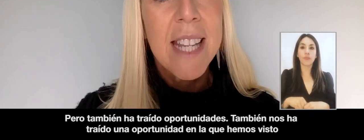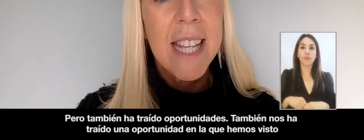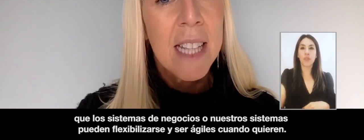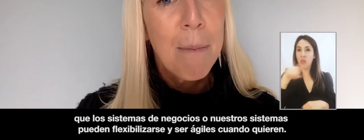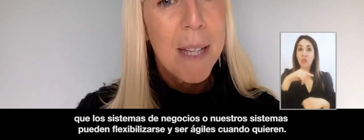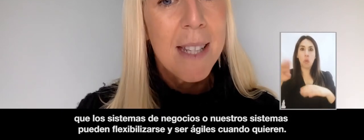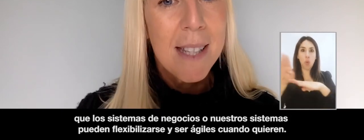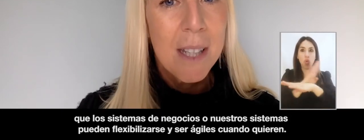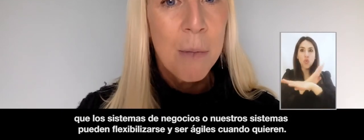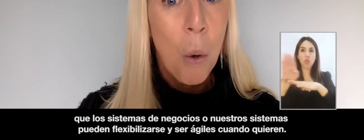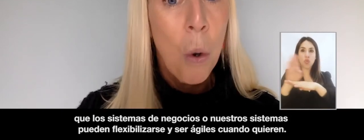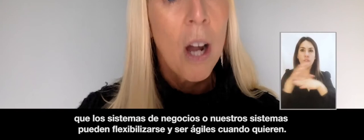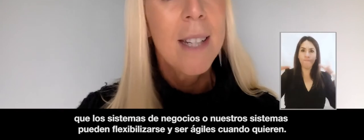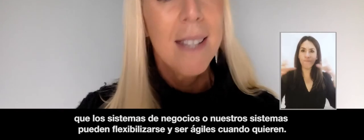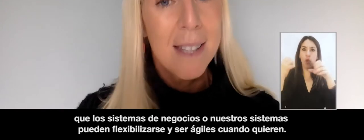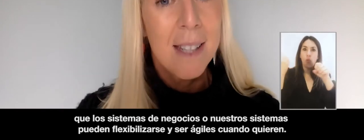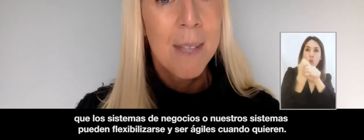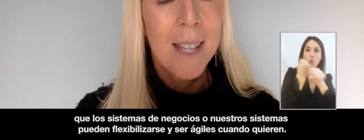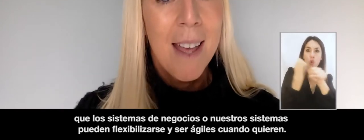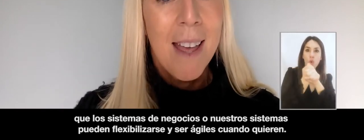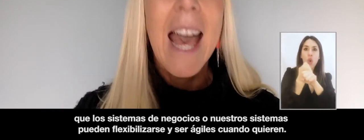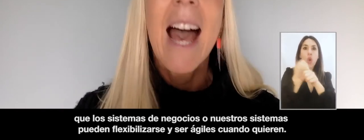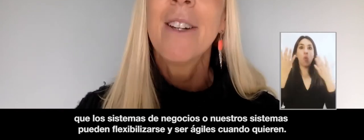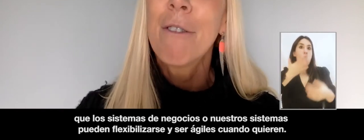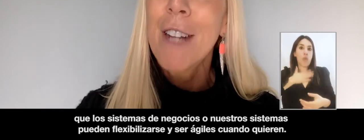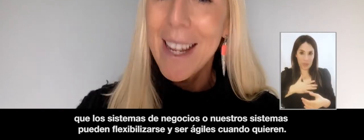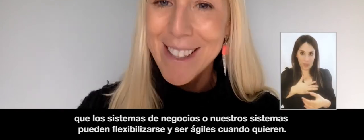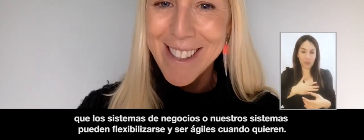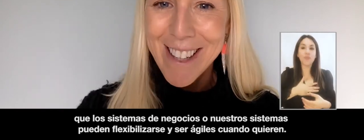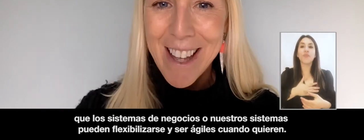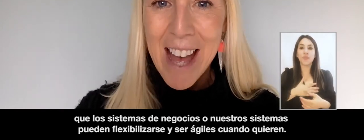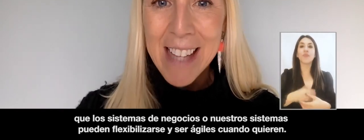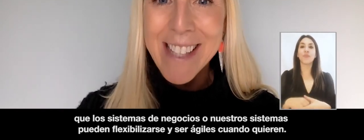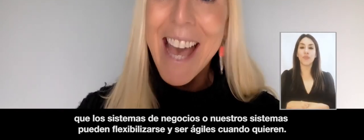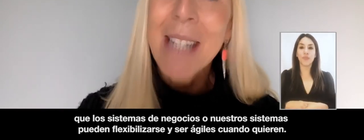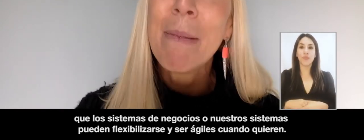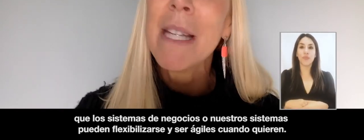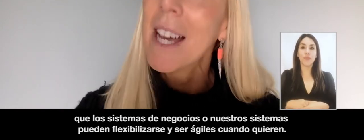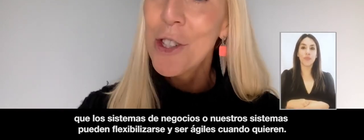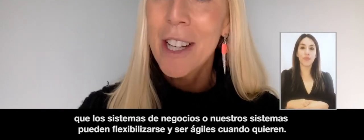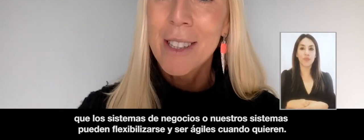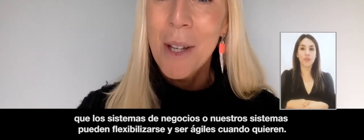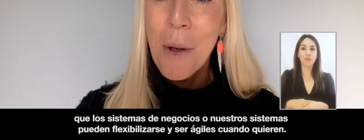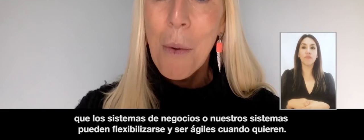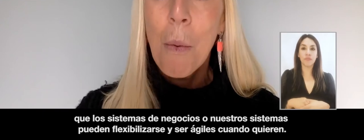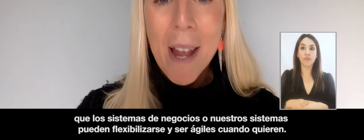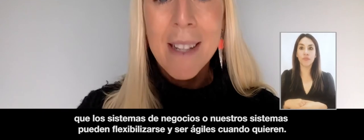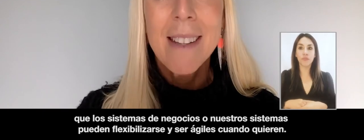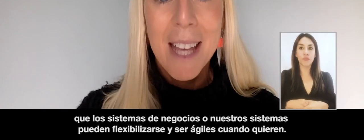we have seen that the business systems or our systems can flex and can be agile